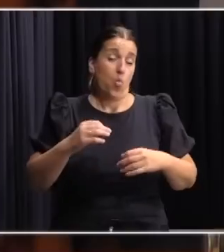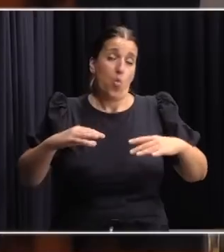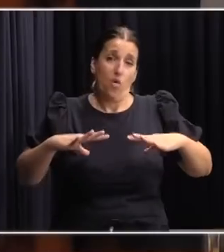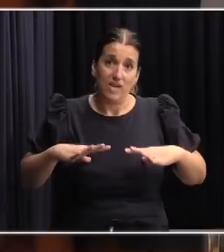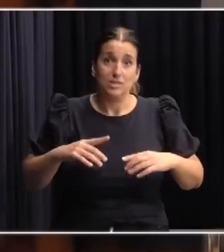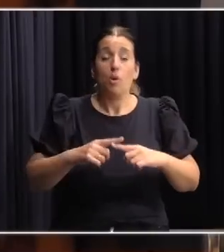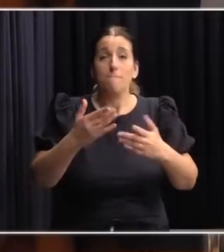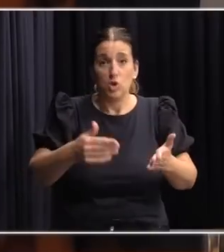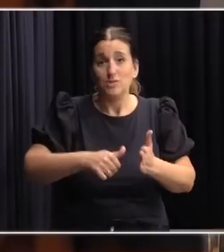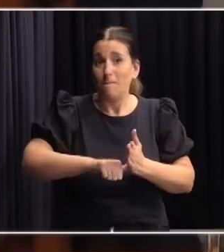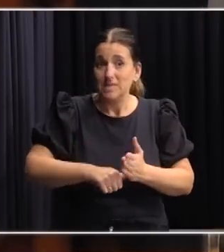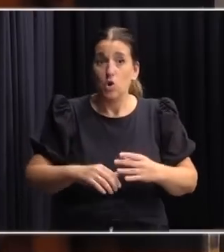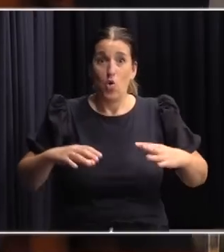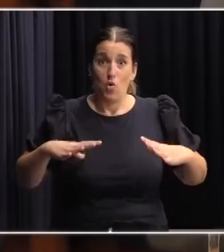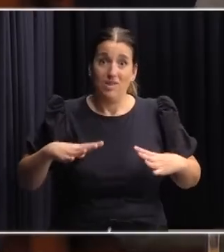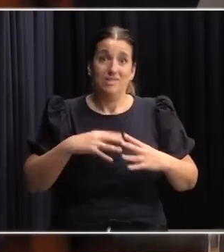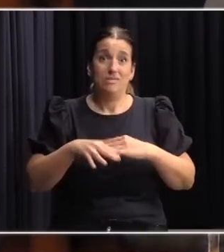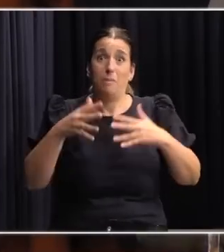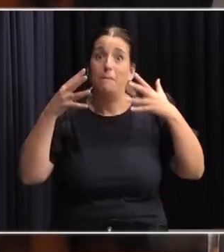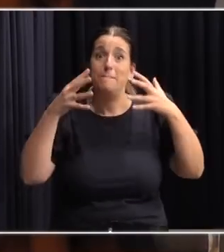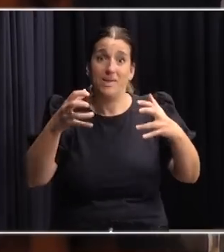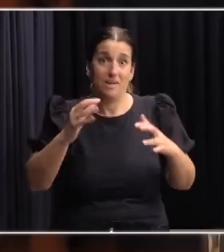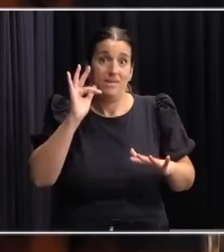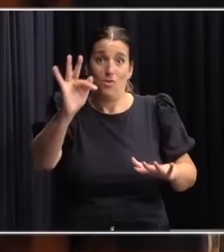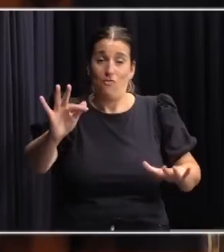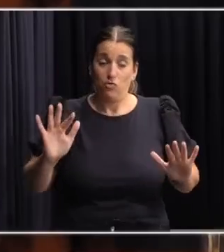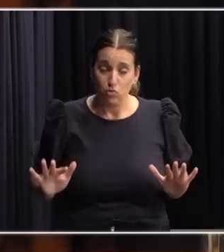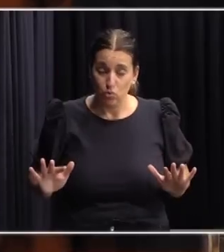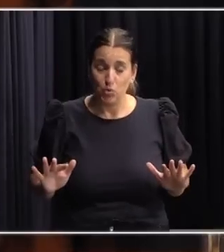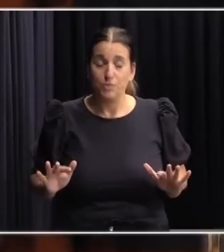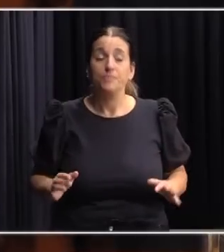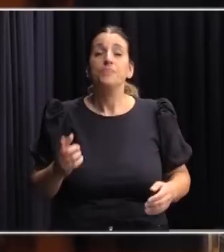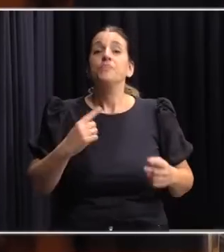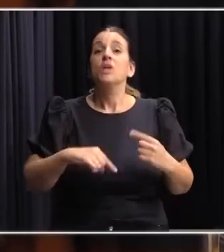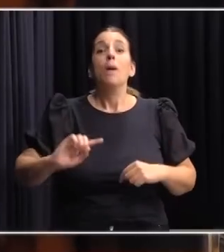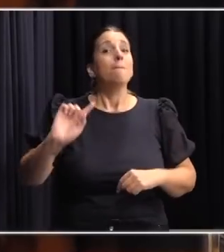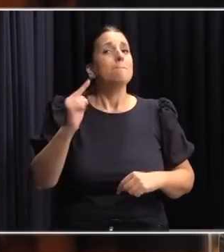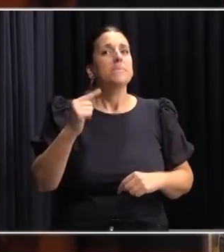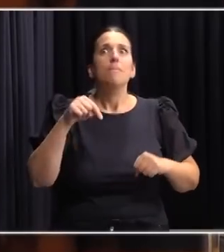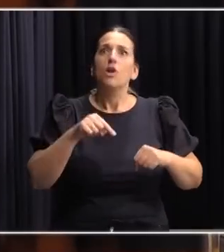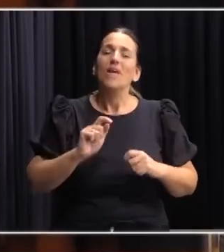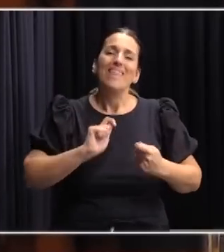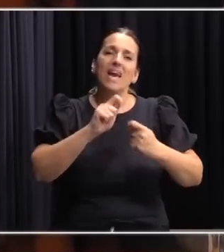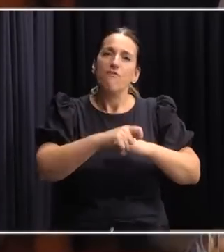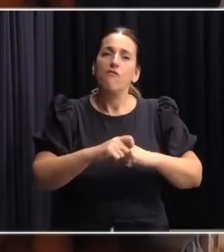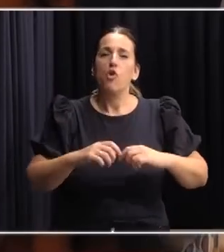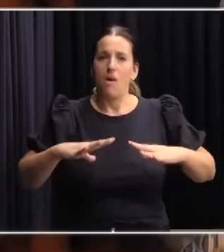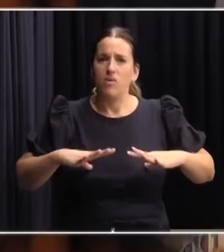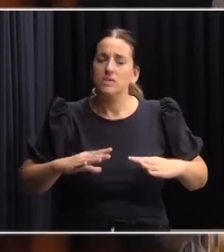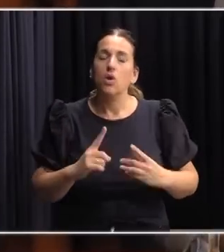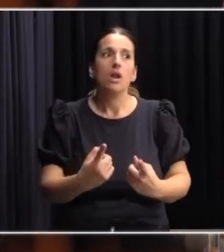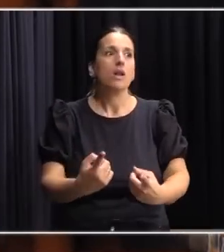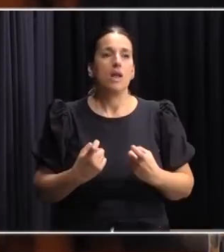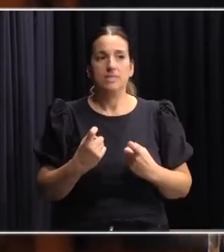por ende las pensiones y jubilaciones de los uruguayos. Entonces, primero, es necesario hacerlo por la